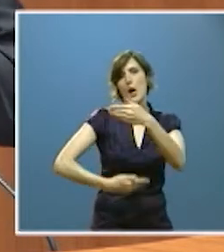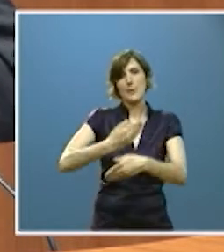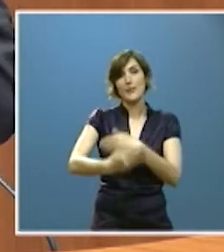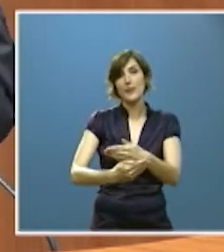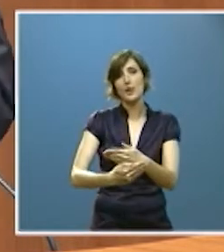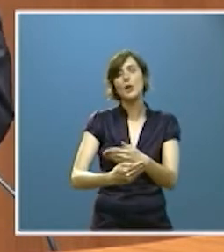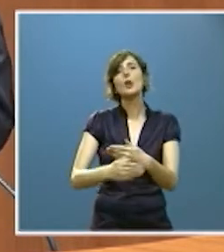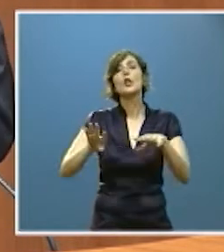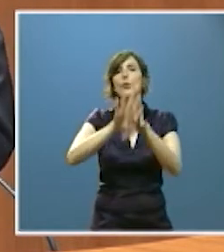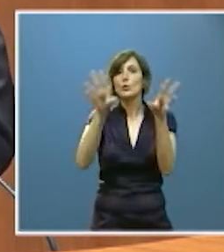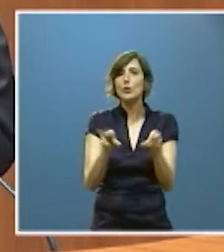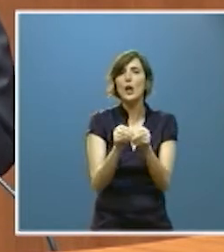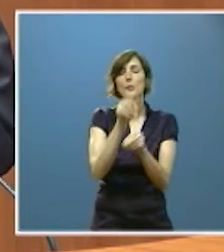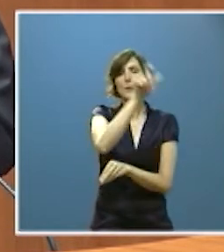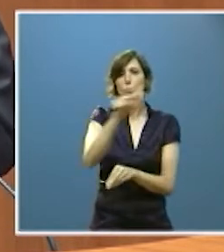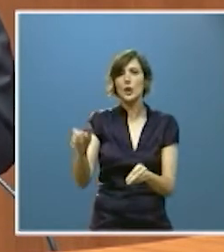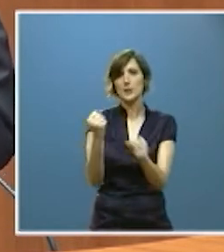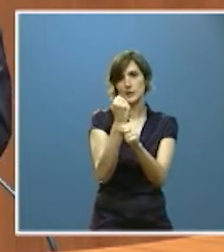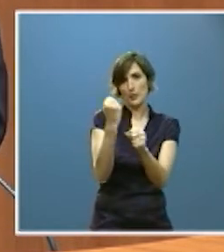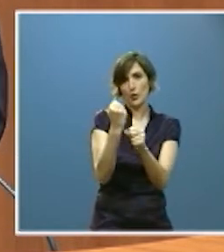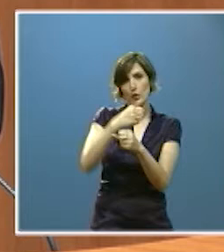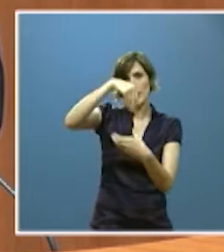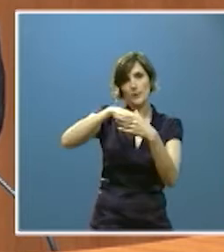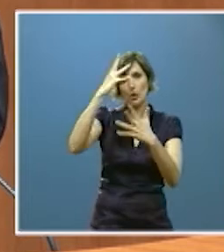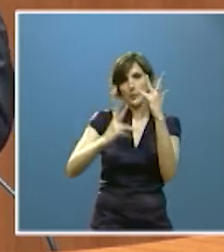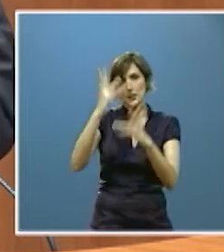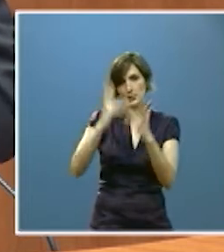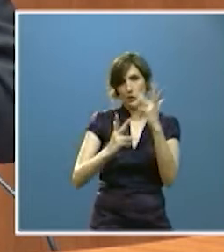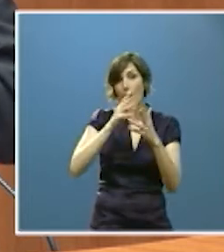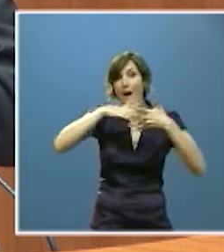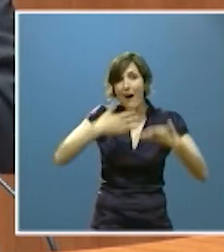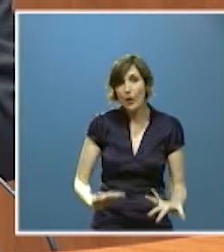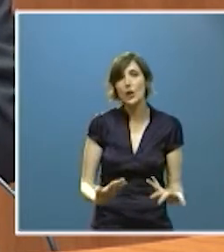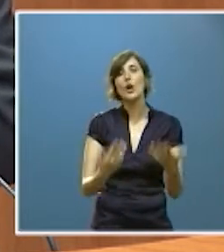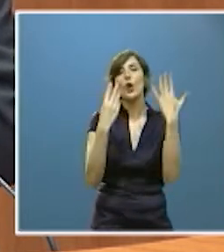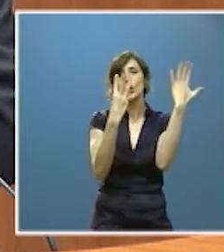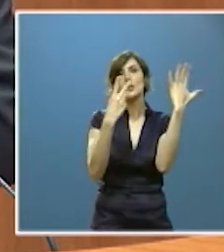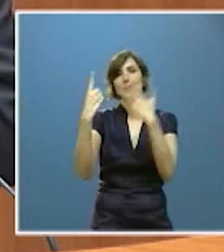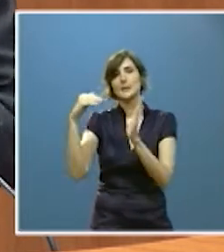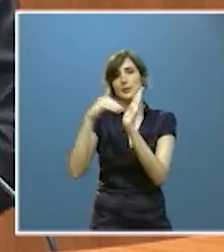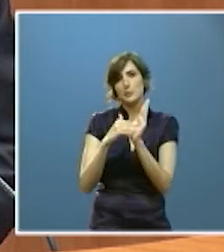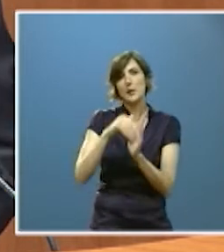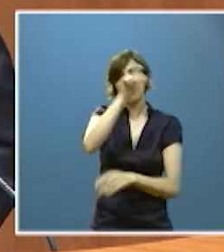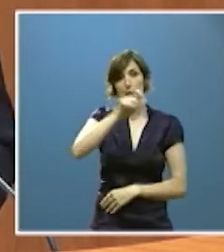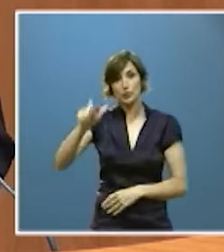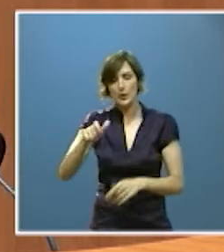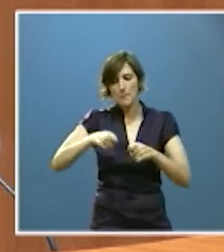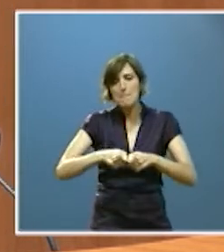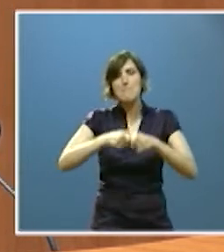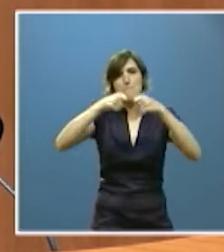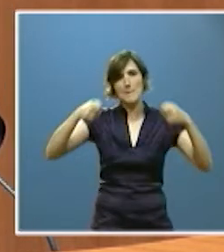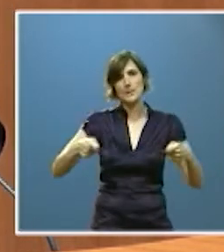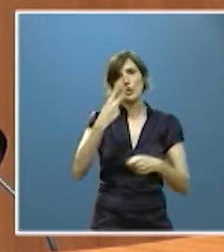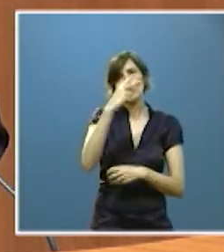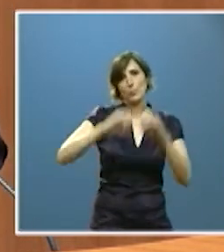El número de empleados de nuestra Administración, hoy 86.000 personas, ha aumentado un 2